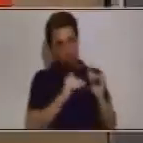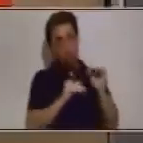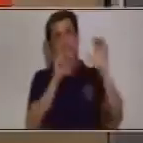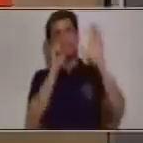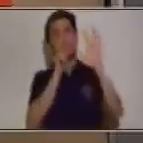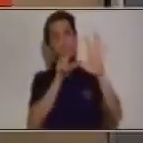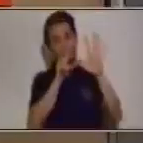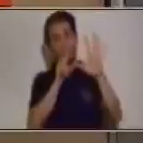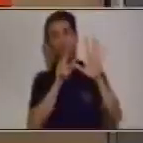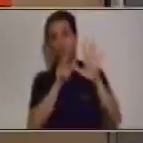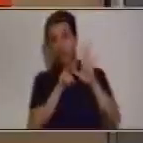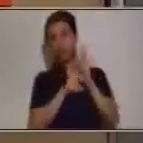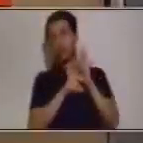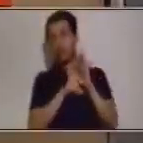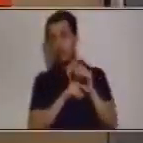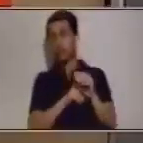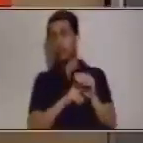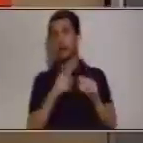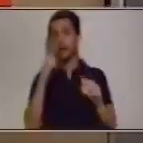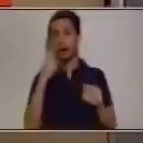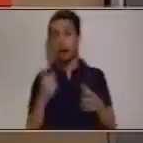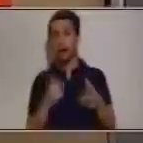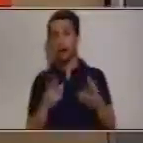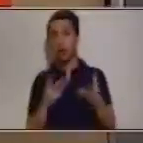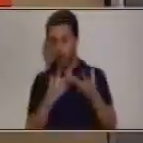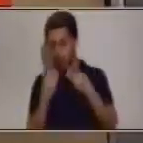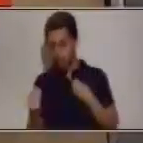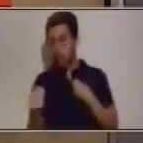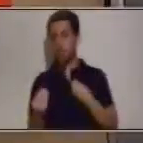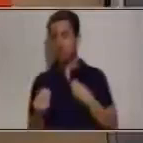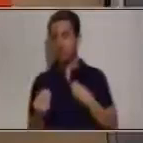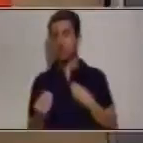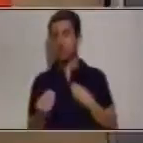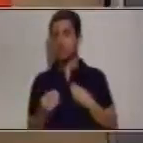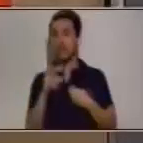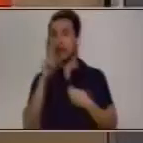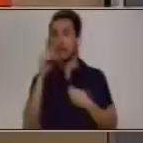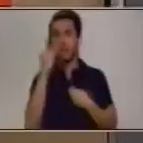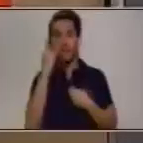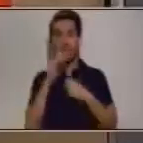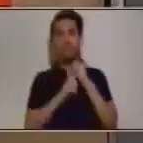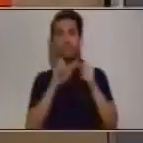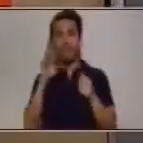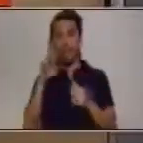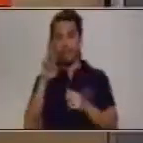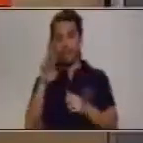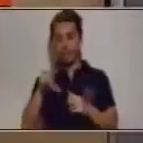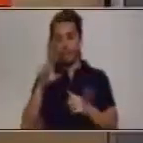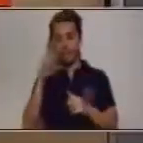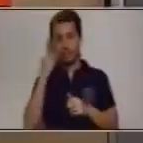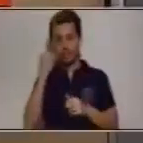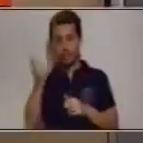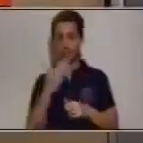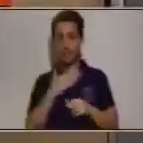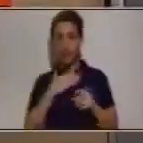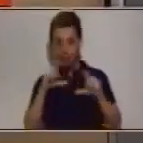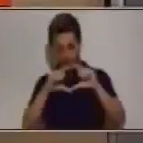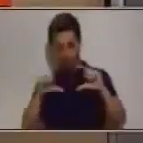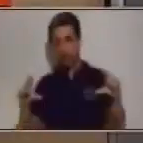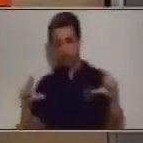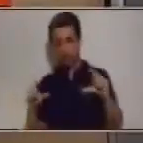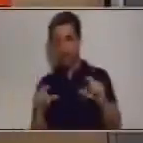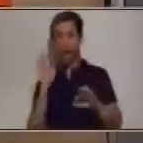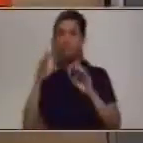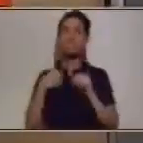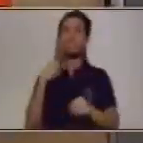realizamos la operación, nuestra diferencia o en otras palabras, a veces decimos resultado, pero no debemos de utilizar ese término, se